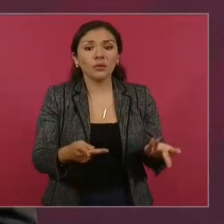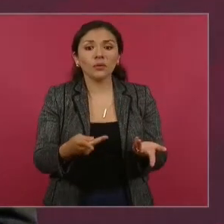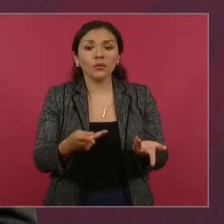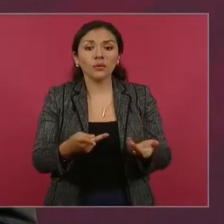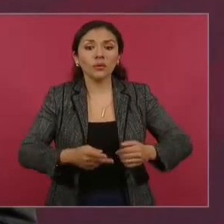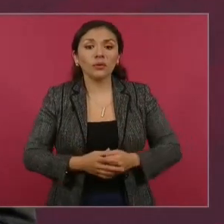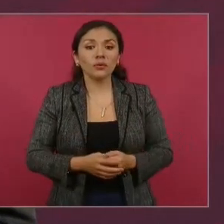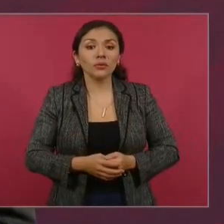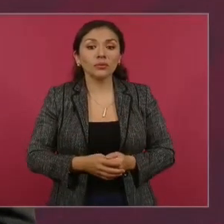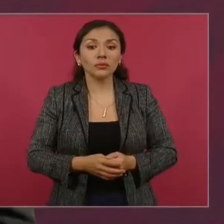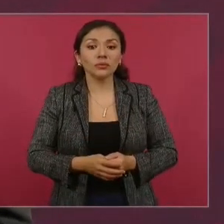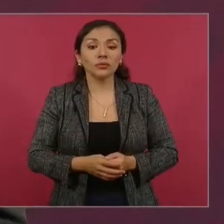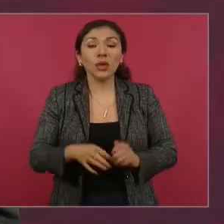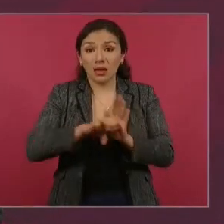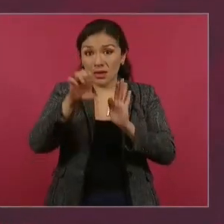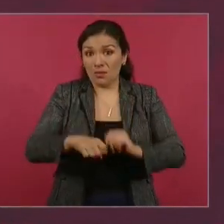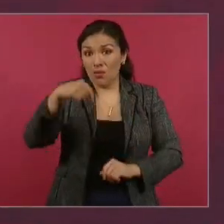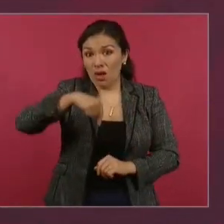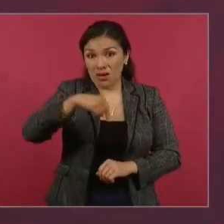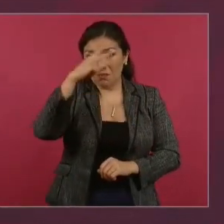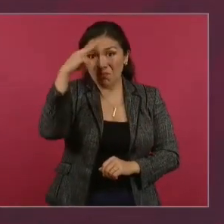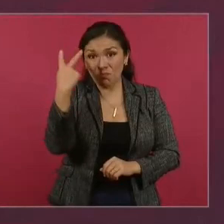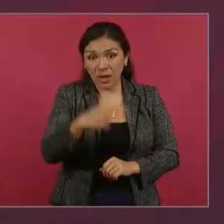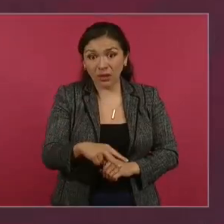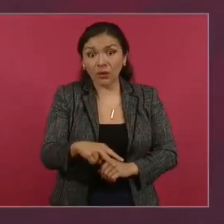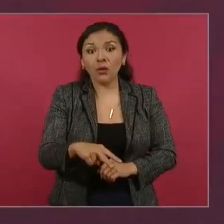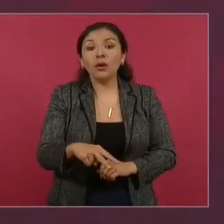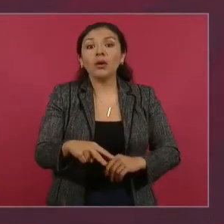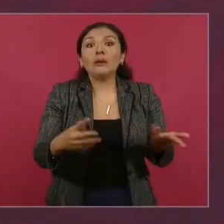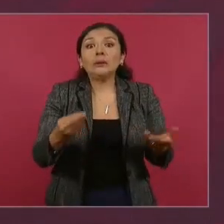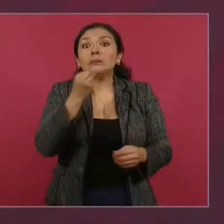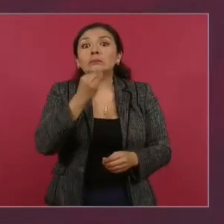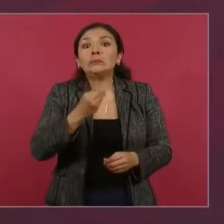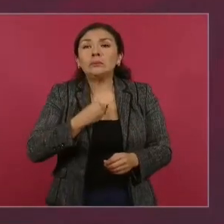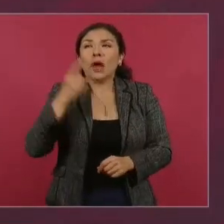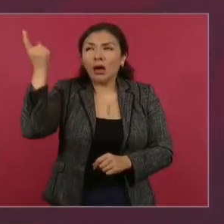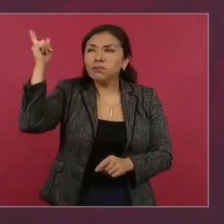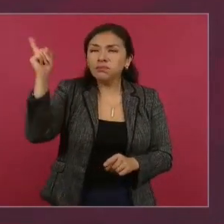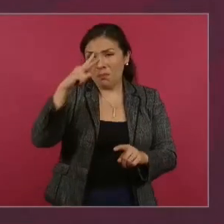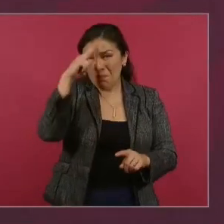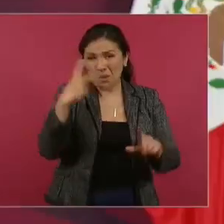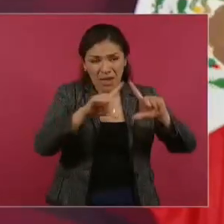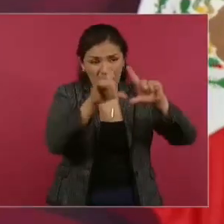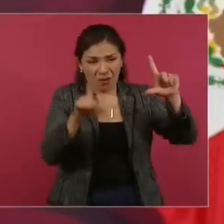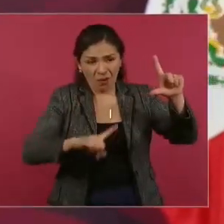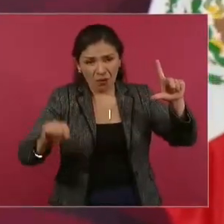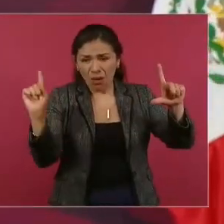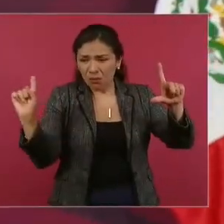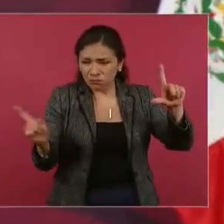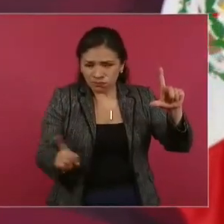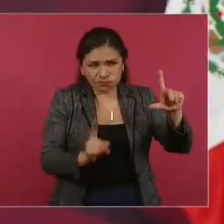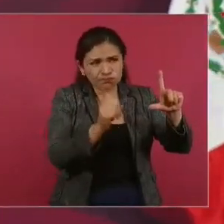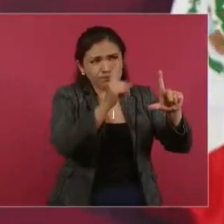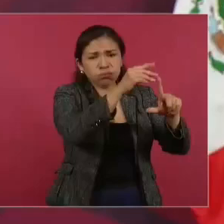En el caso de nuestro país, pues se atraviesan todo México y hay muchos riesgos,